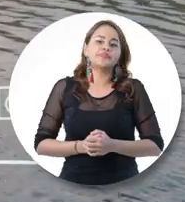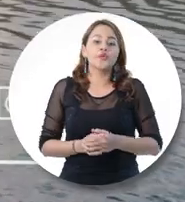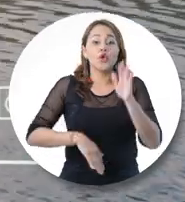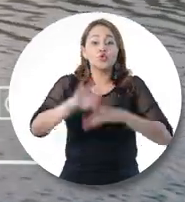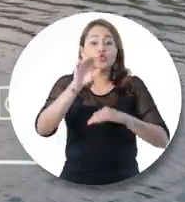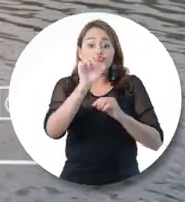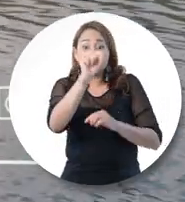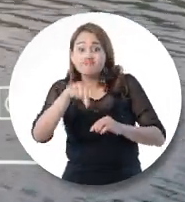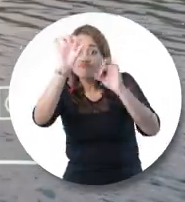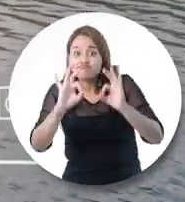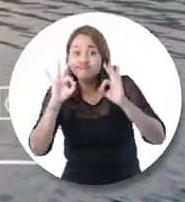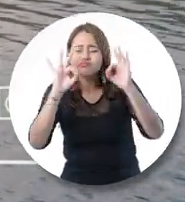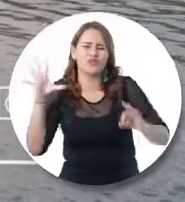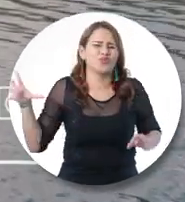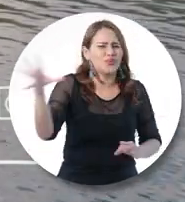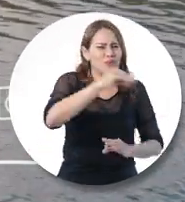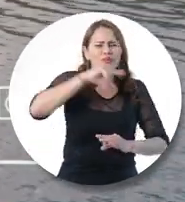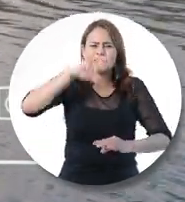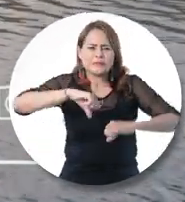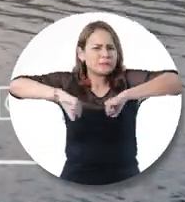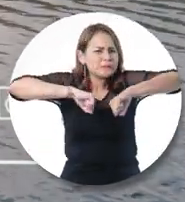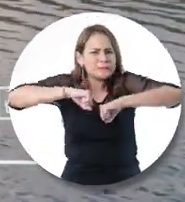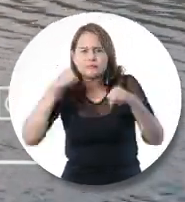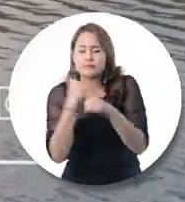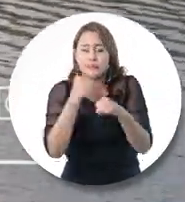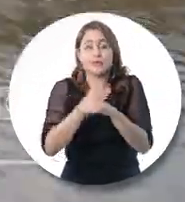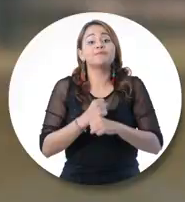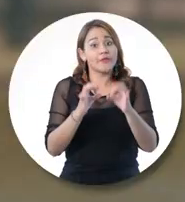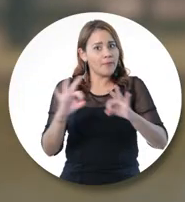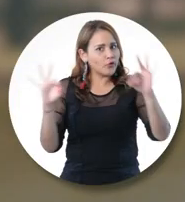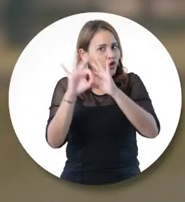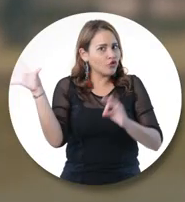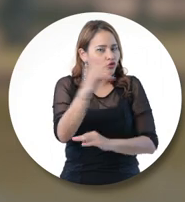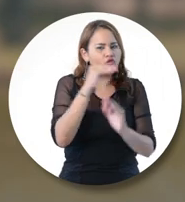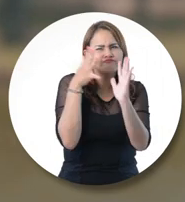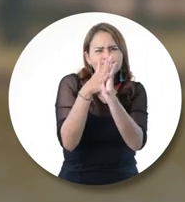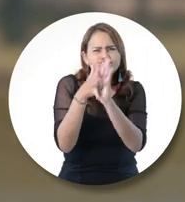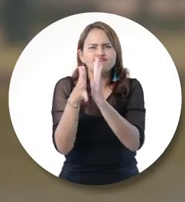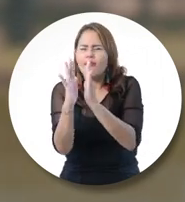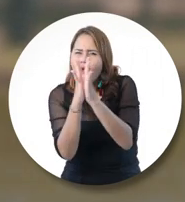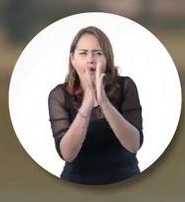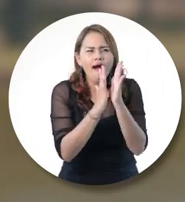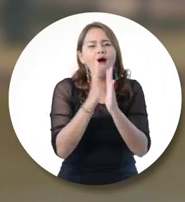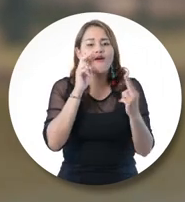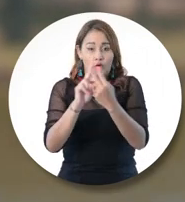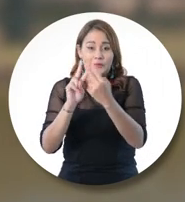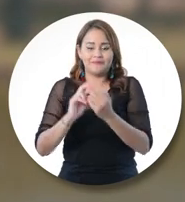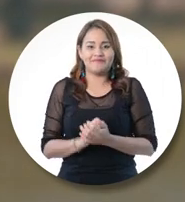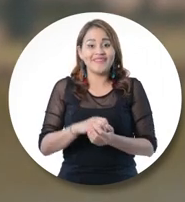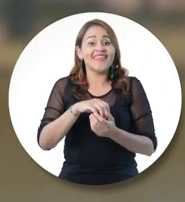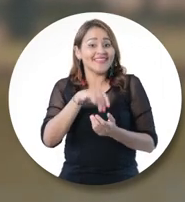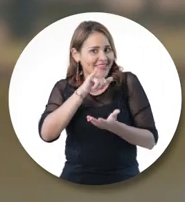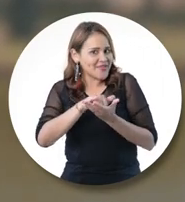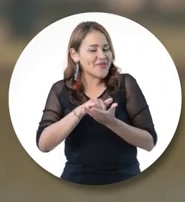La acreditación es un trabajo de todos. Es bueno que estemos informados. Por eso, te invitamos a ver la serie de videos